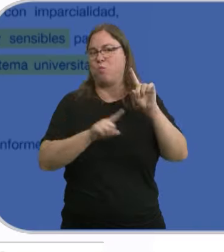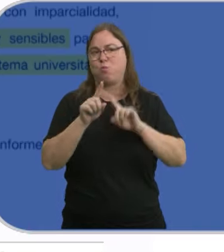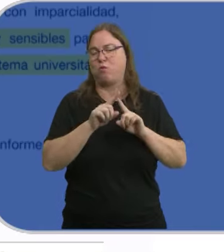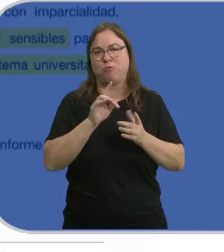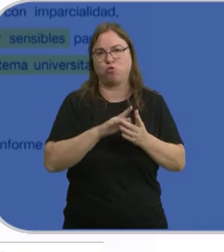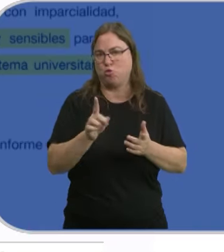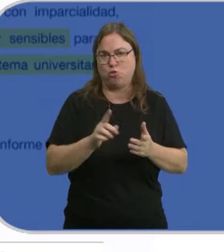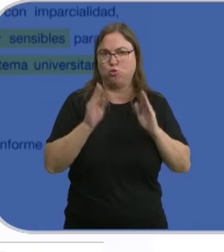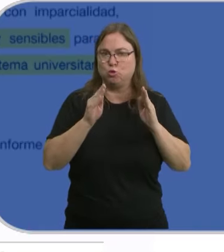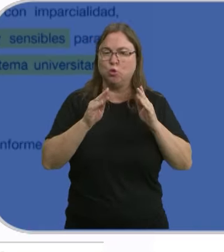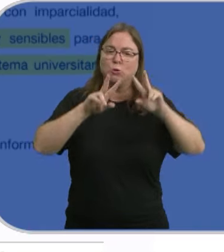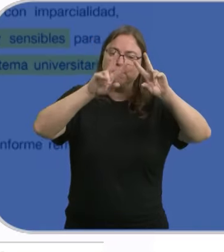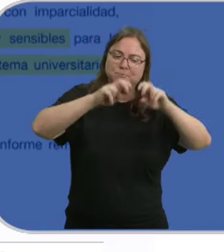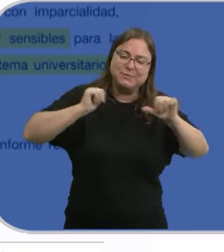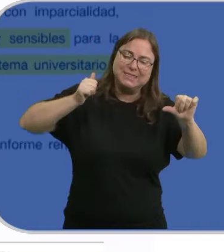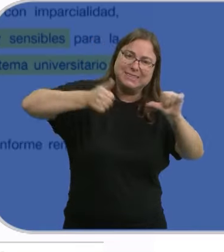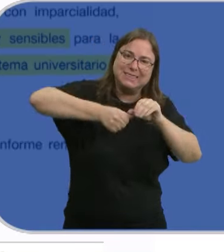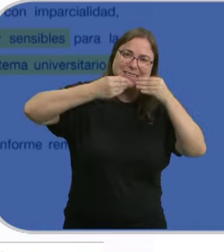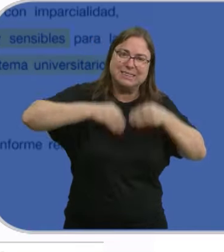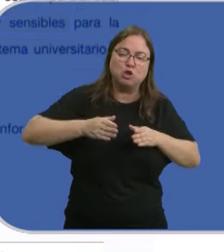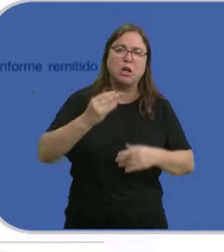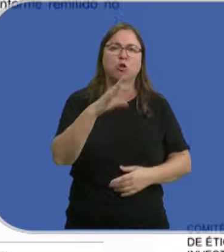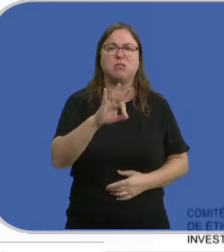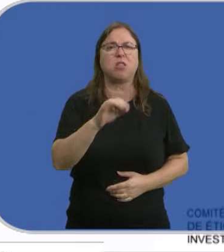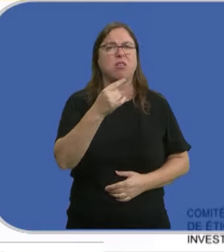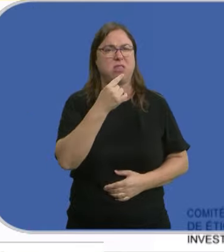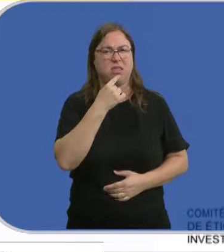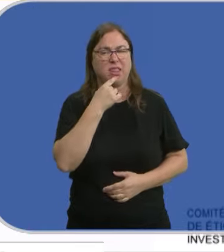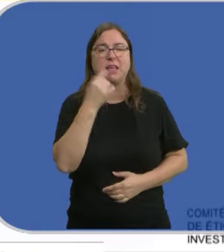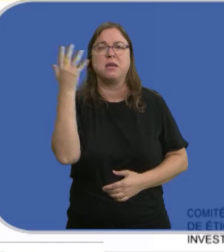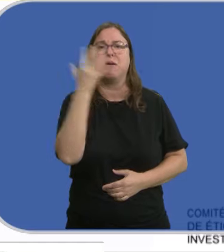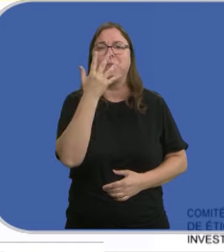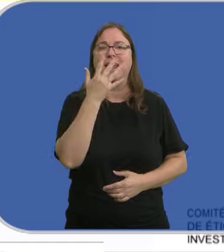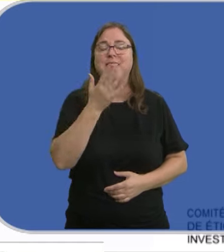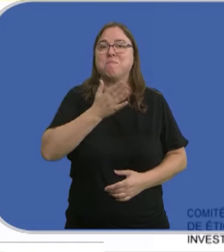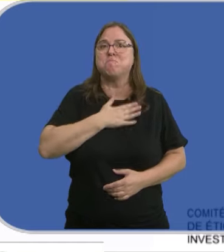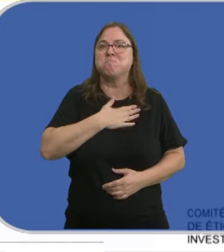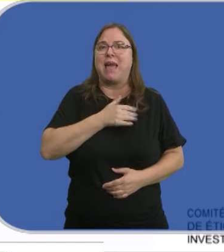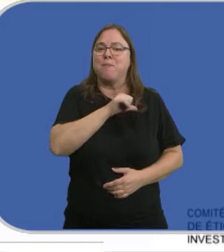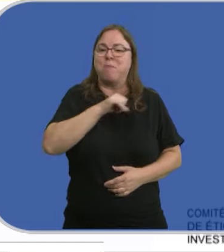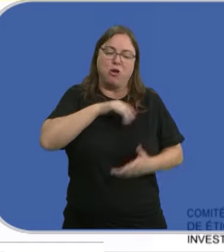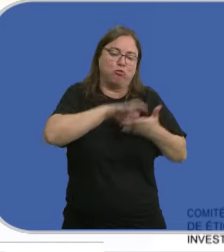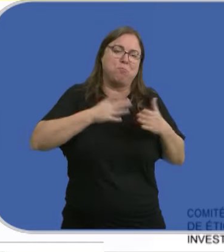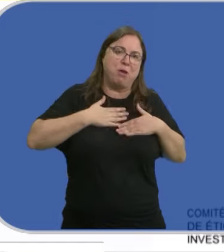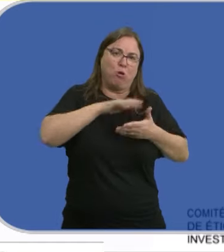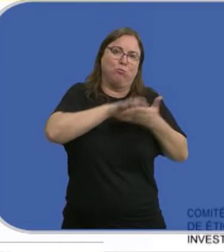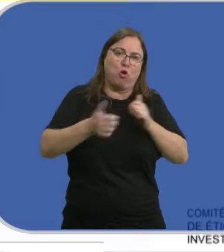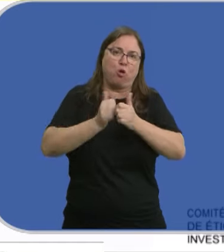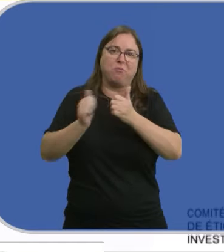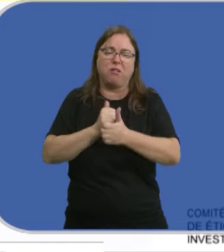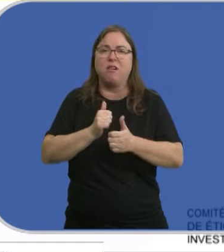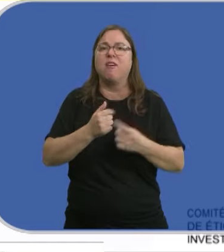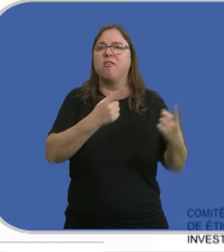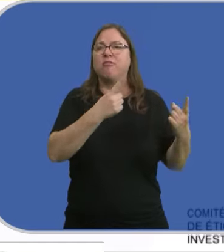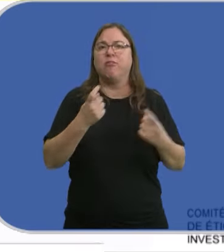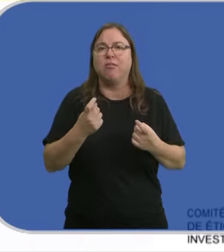que presenta la carrera investigadora de Juan Manuel Corchado. Va más allá de las presuntas autocitas que se le achacan y, por ejemplo, no